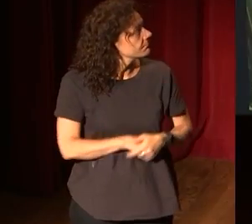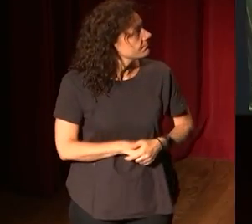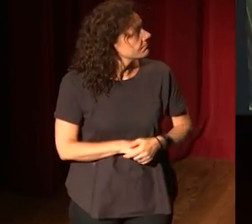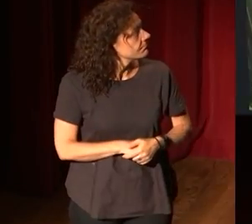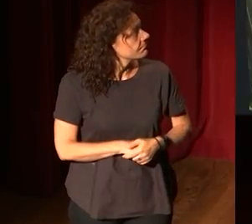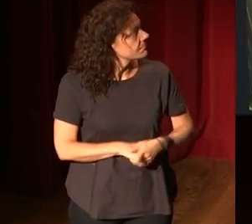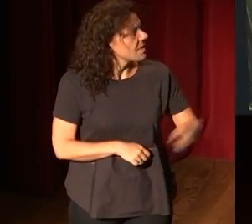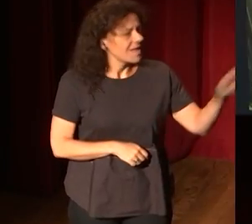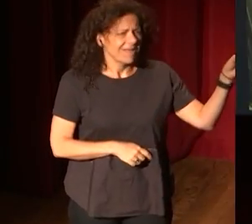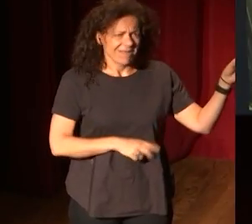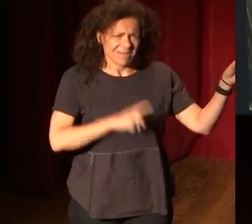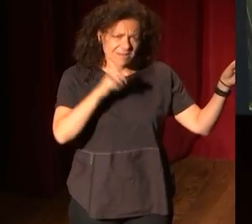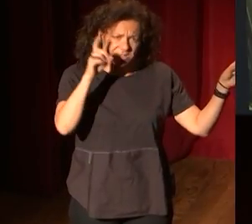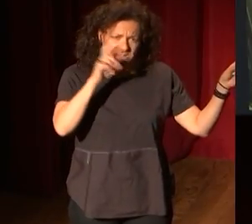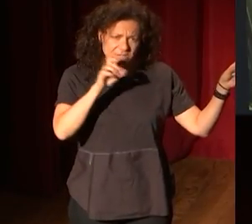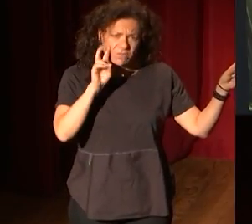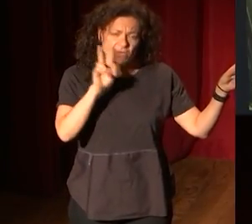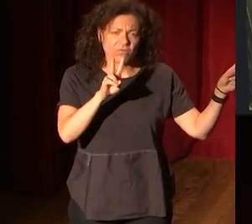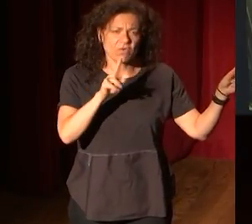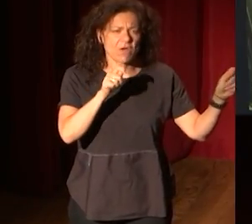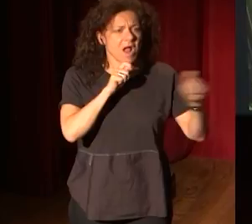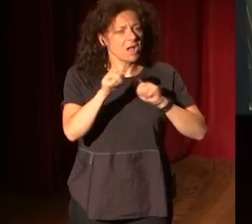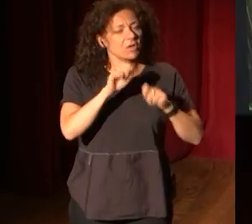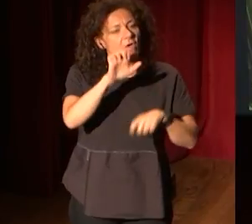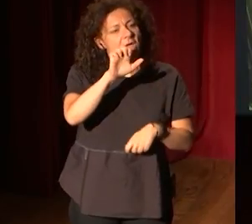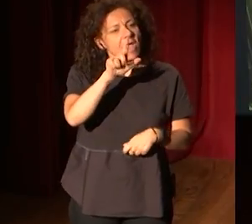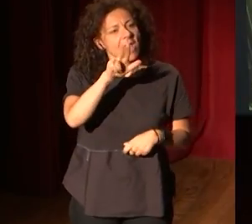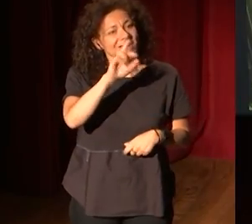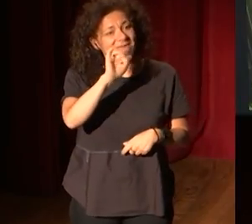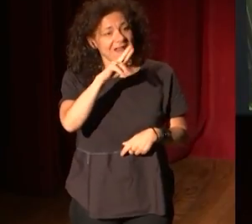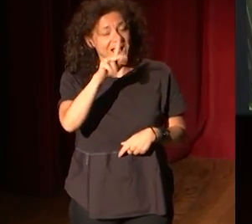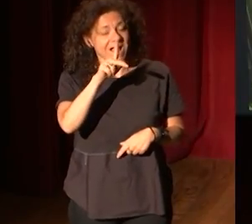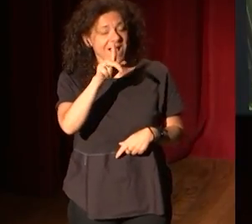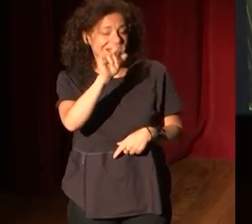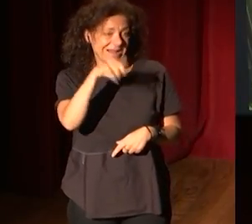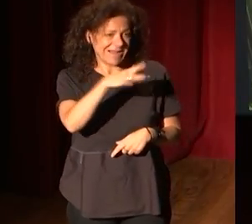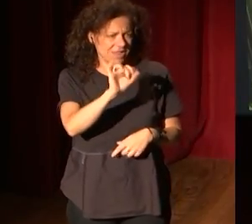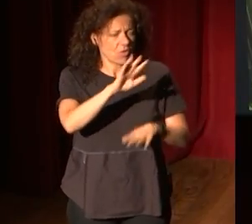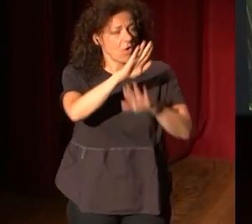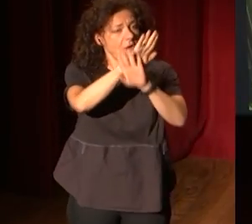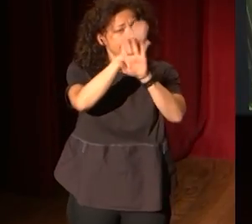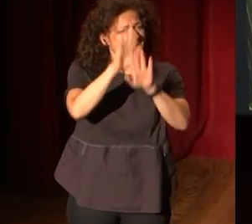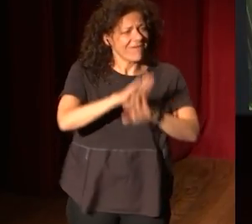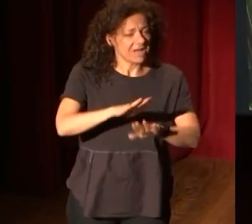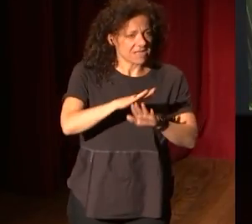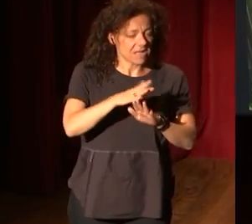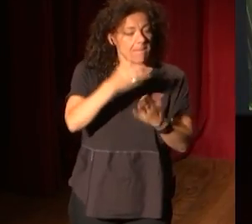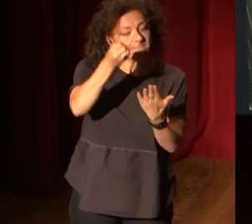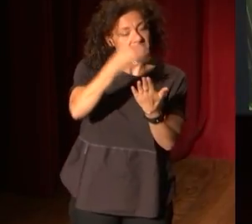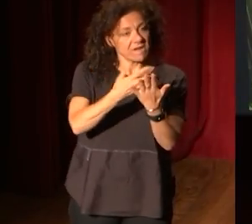esta foto se publica en un artículo del Viralindo a finales del, en el país,